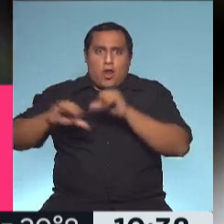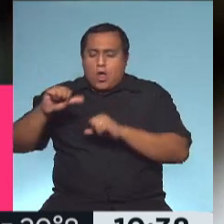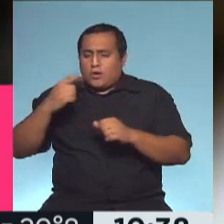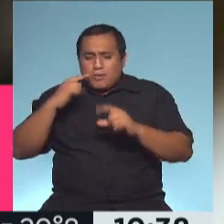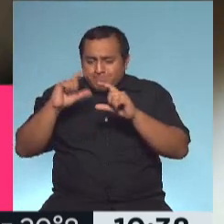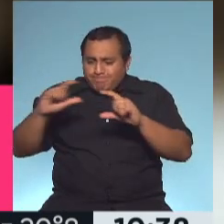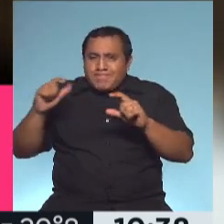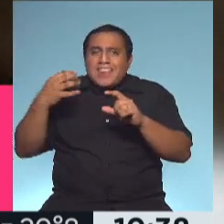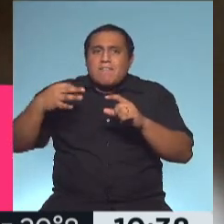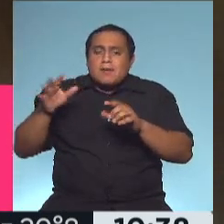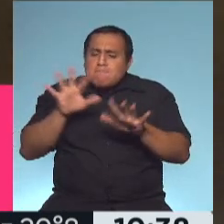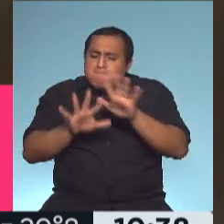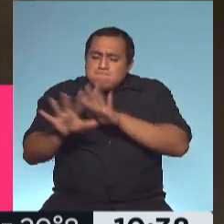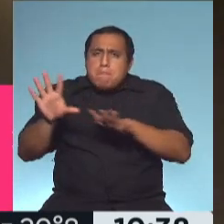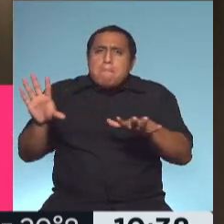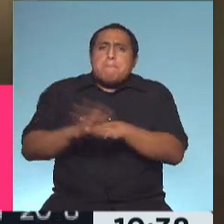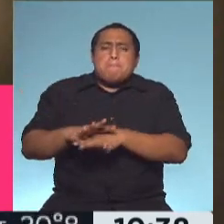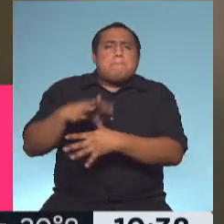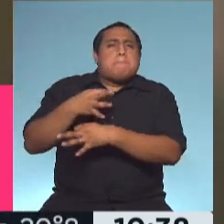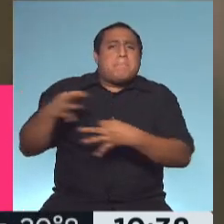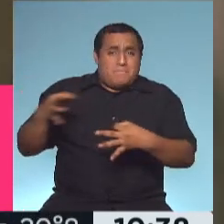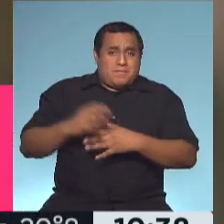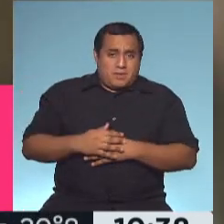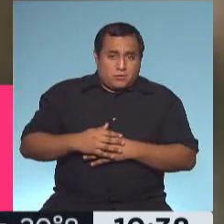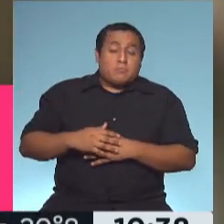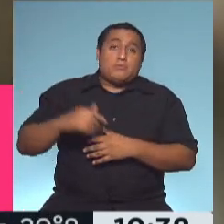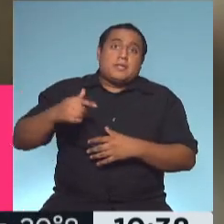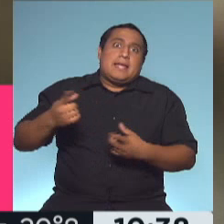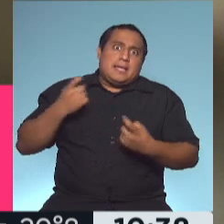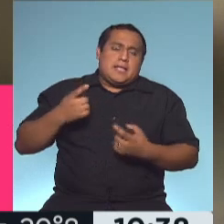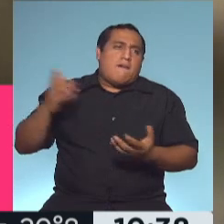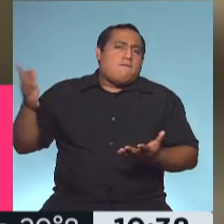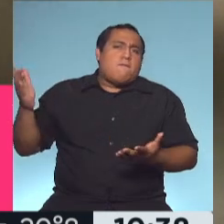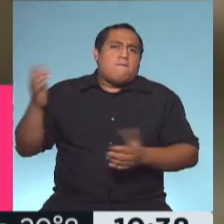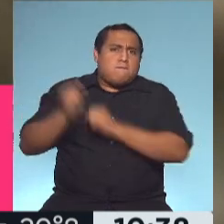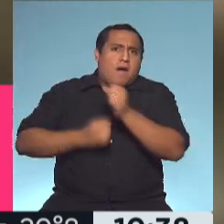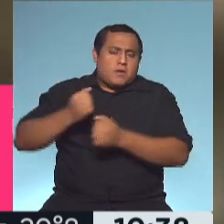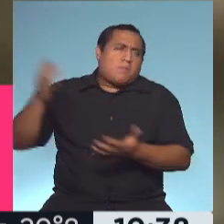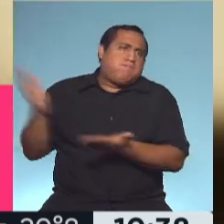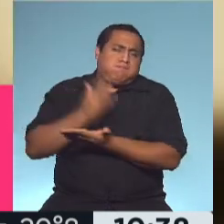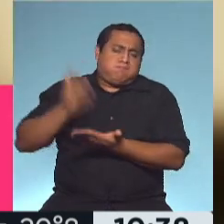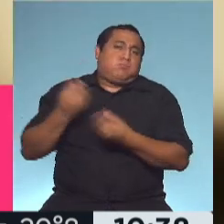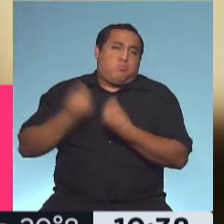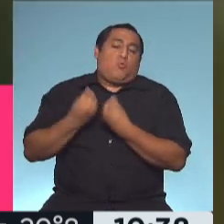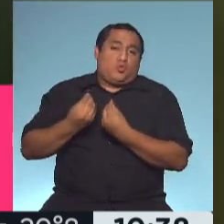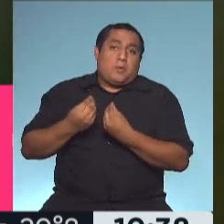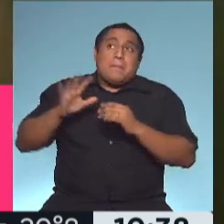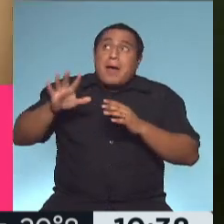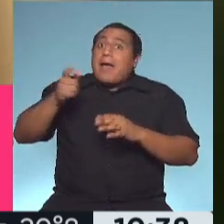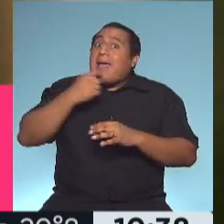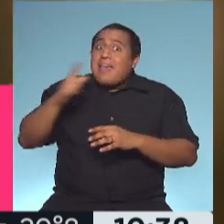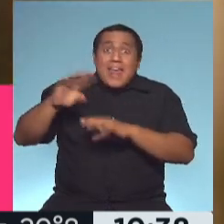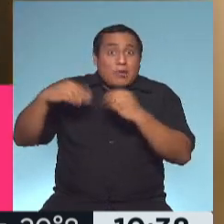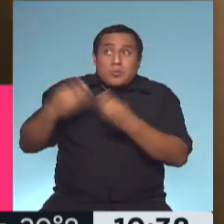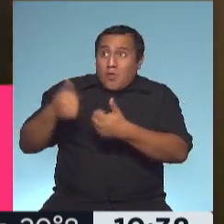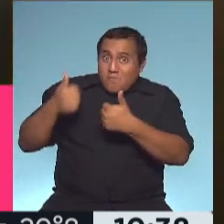a punto, y hay una exigencia de fabricación enorme, pero si todo eso va bien, la expectativa que tienen